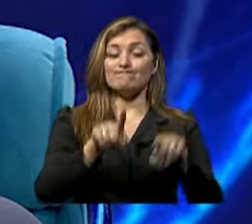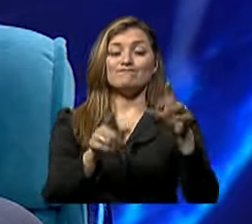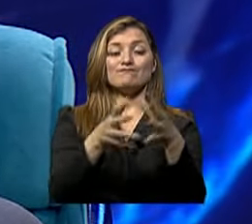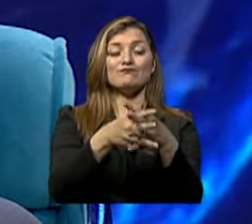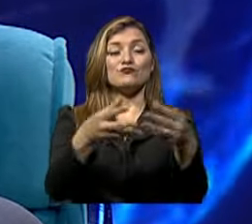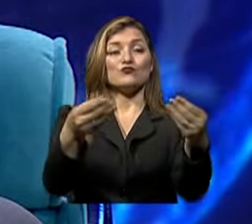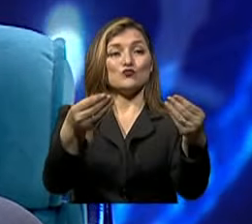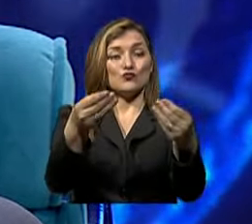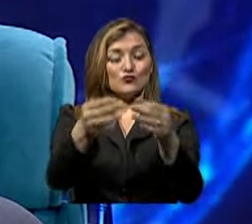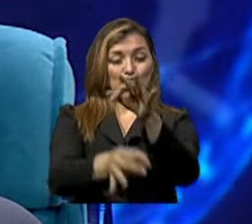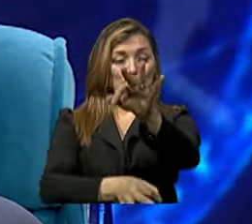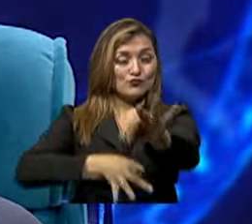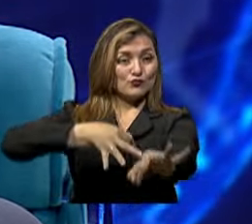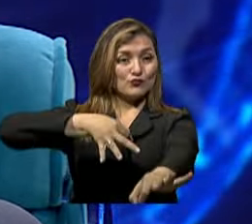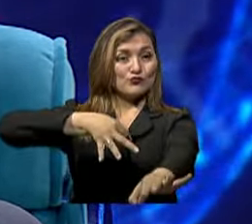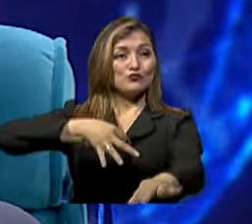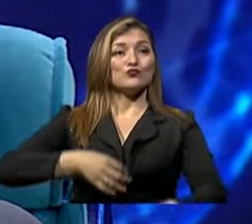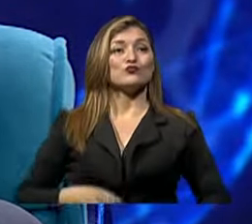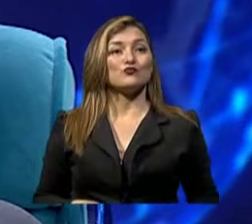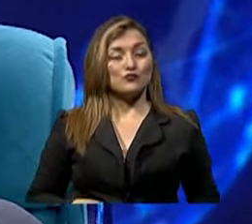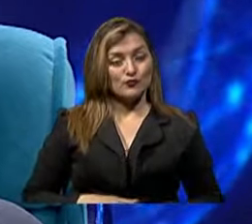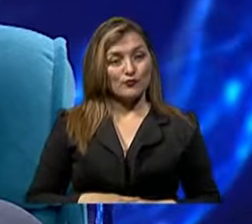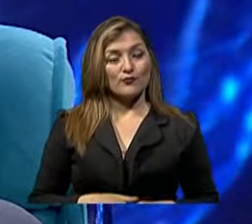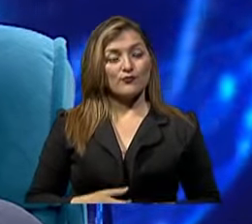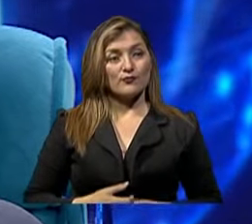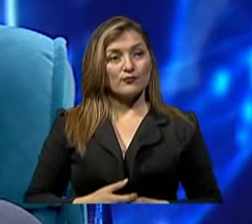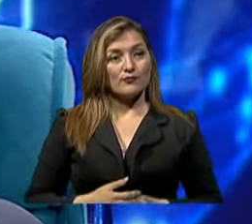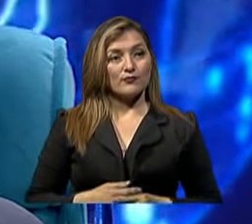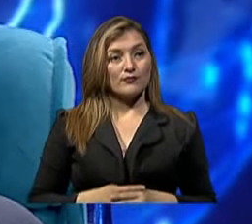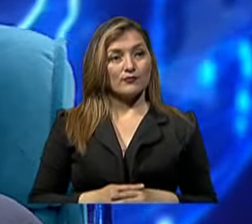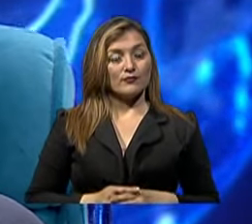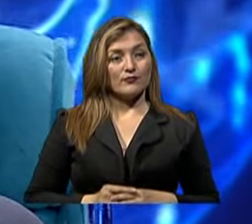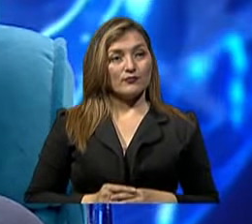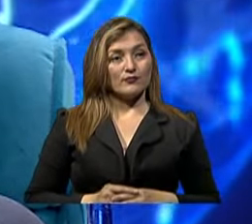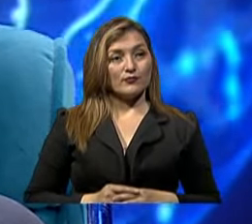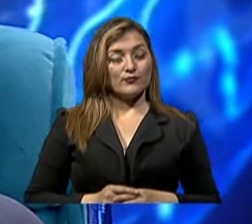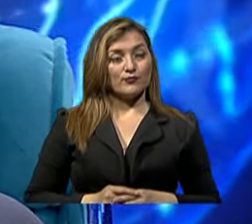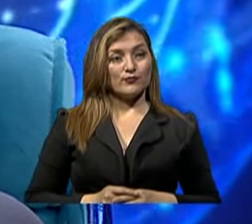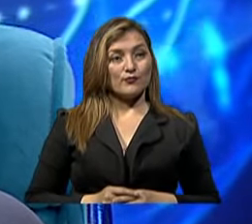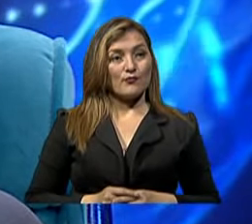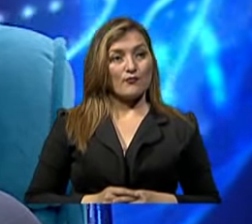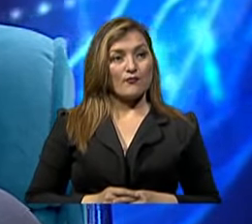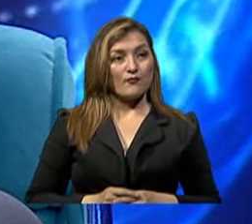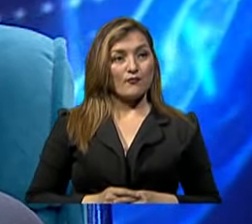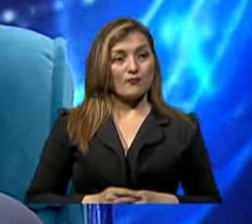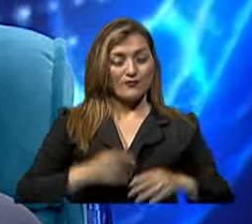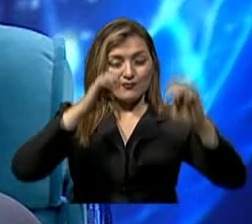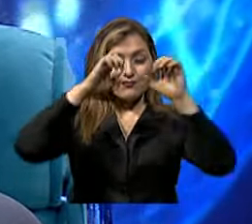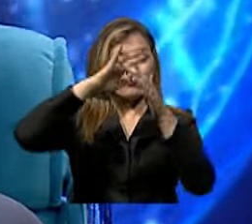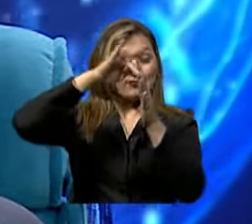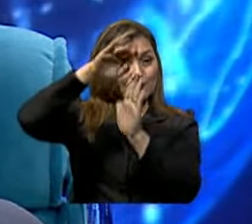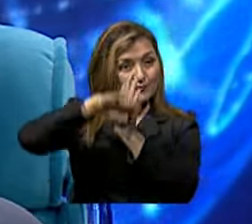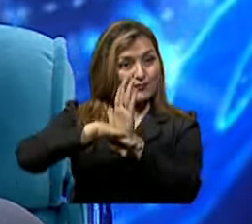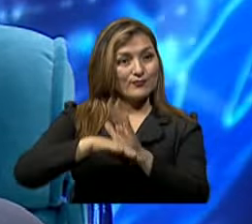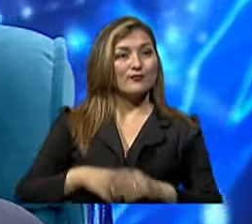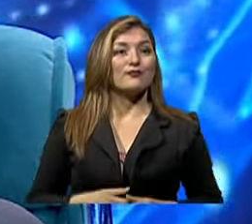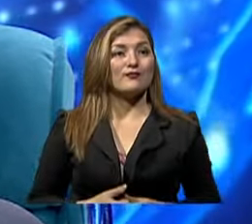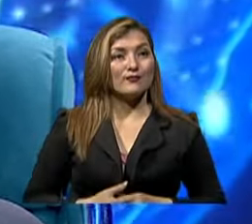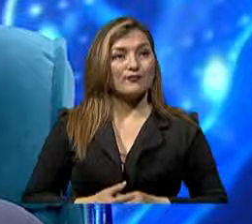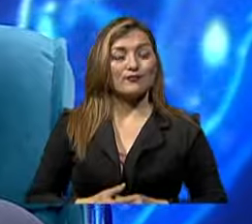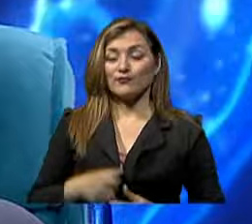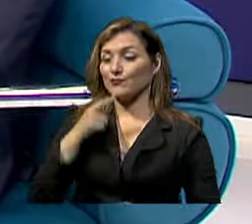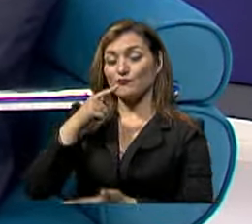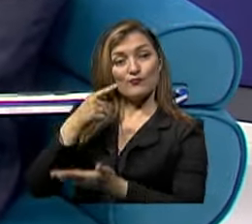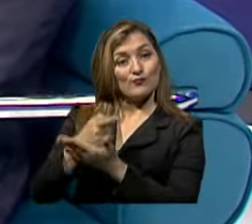ser Reemplazar El tabaquismo Muy peligroso Por una estrategia Que reduzca los riesgos ¿Cuál sería esto? Tal cual